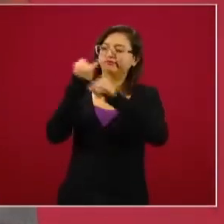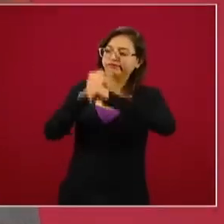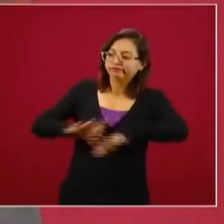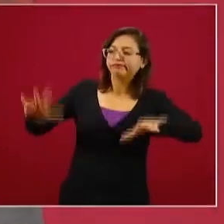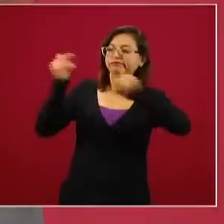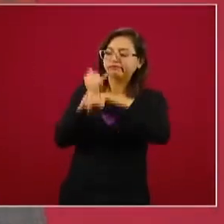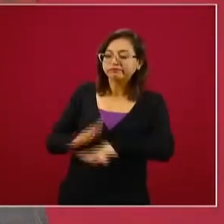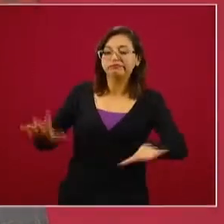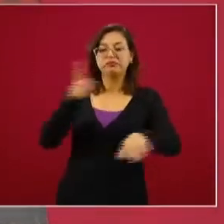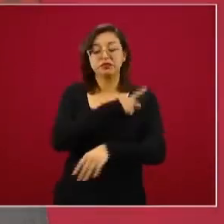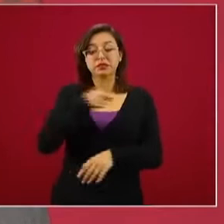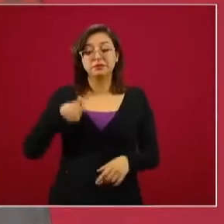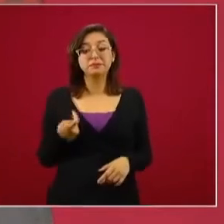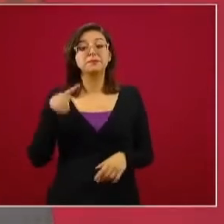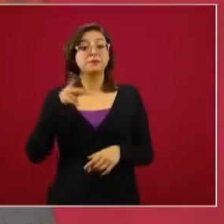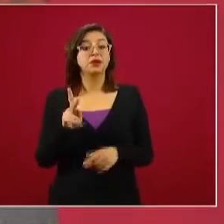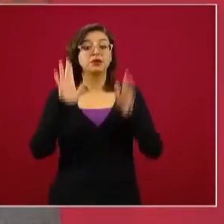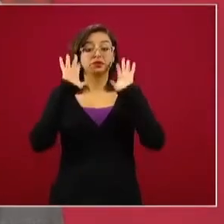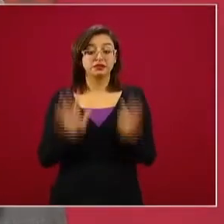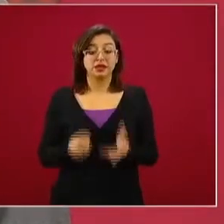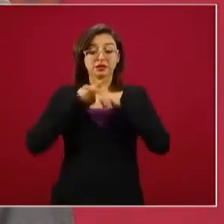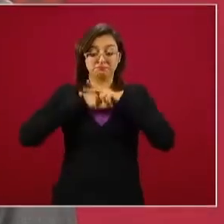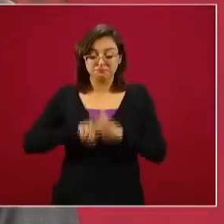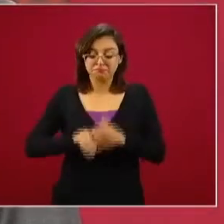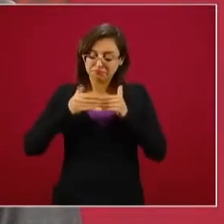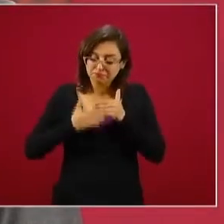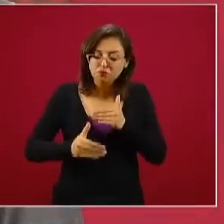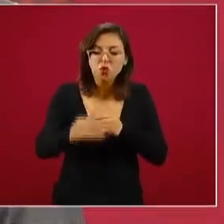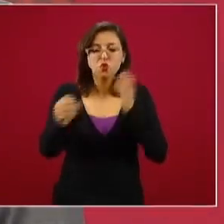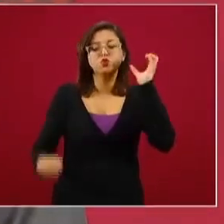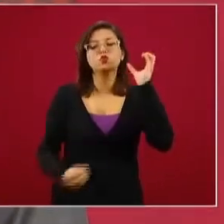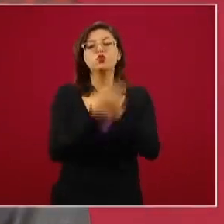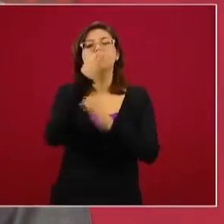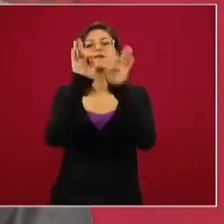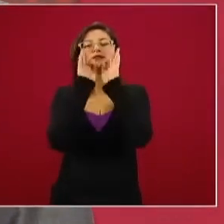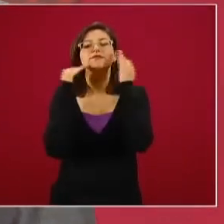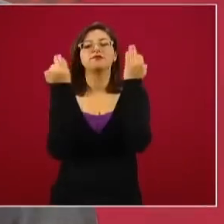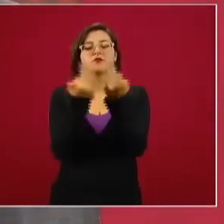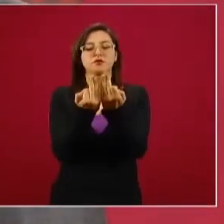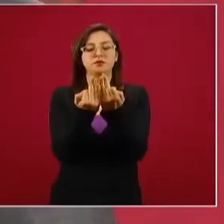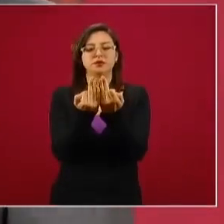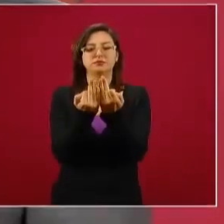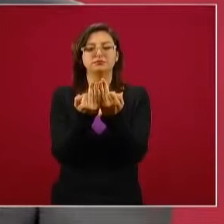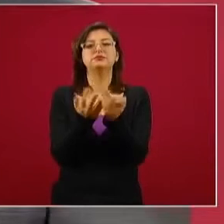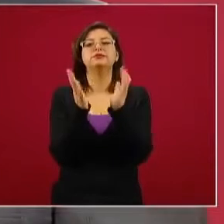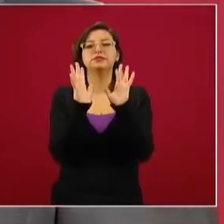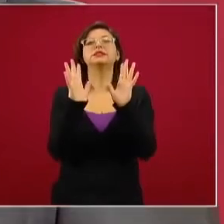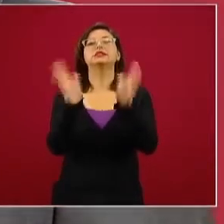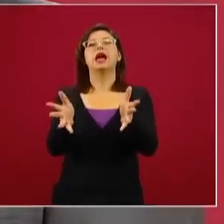pero ya iniciamos esta etapa, ya está la luz